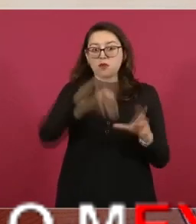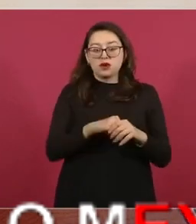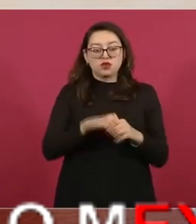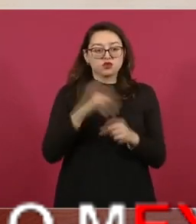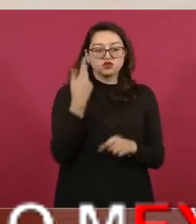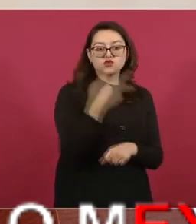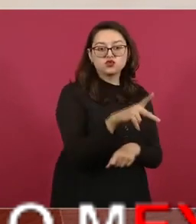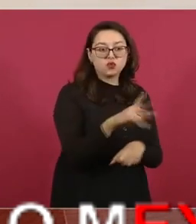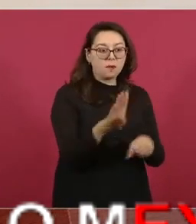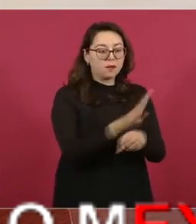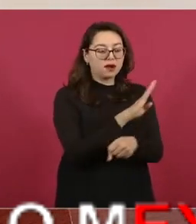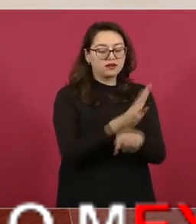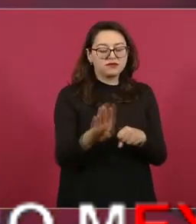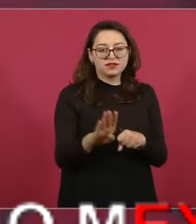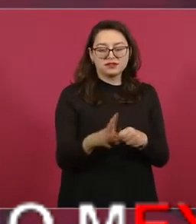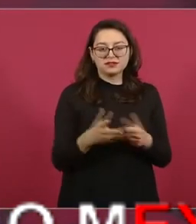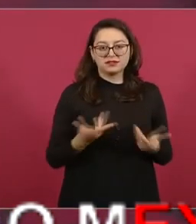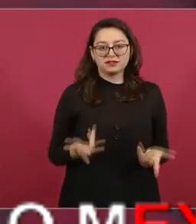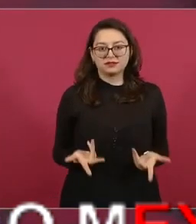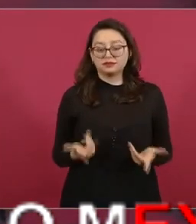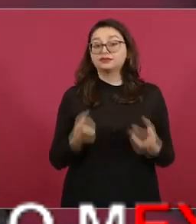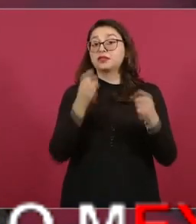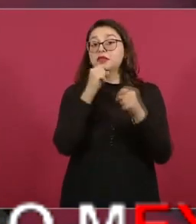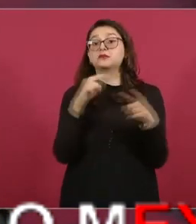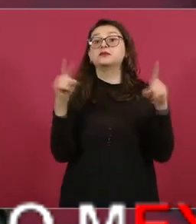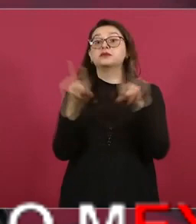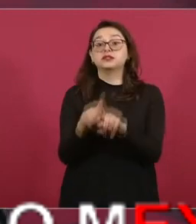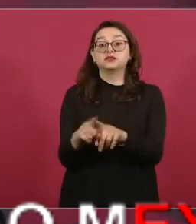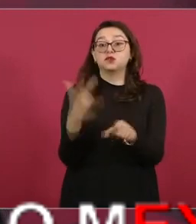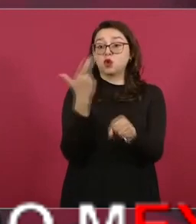y lo mismo con los hospitales